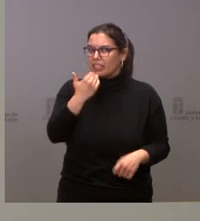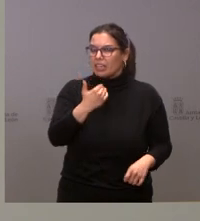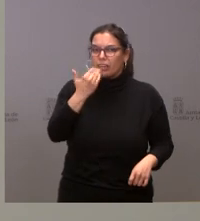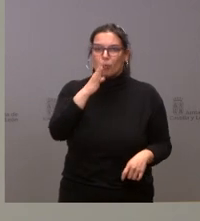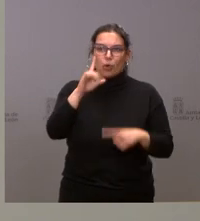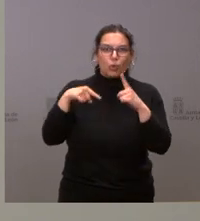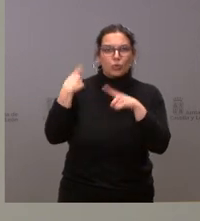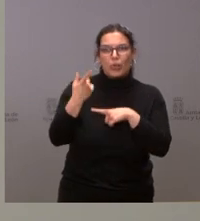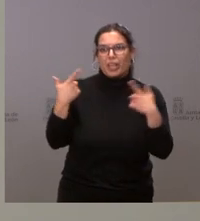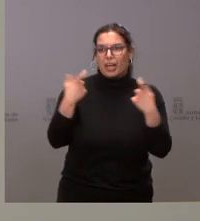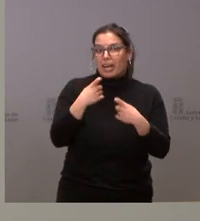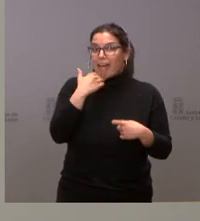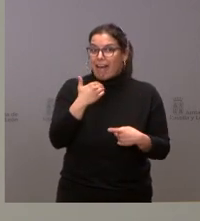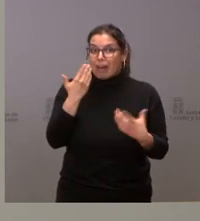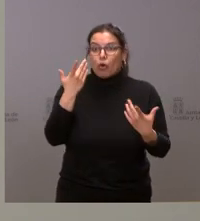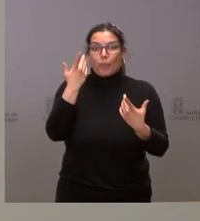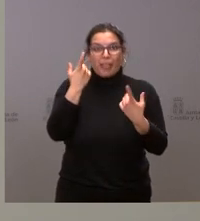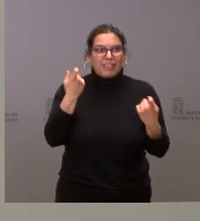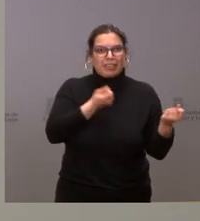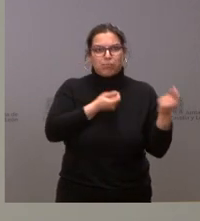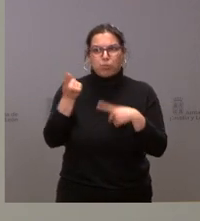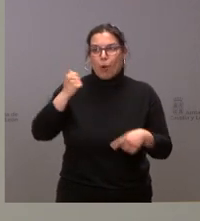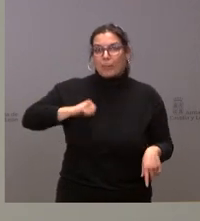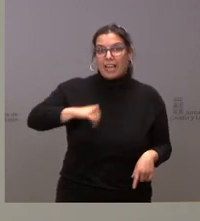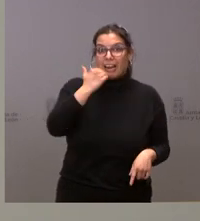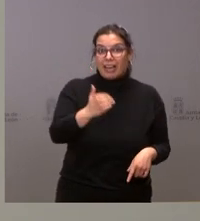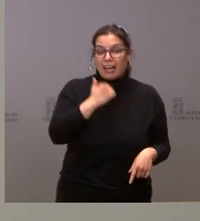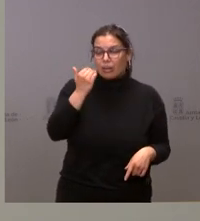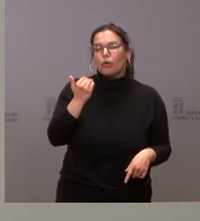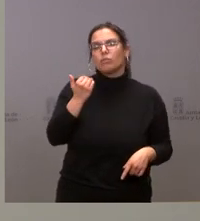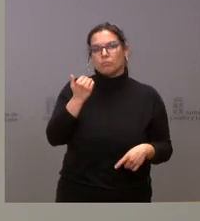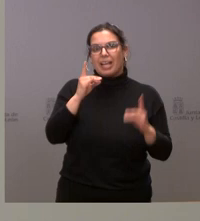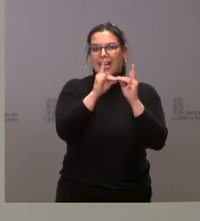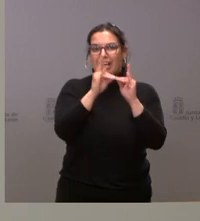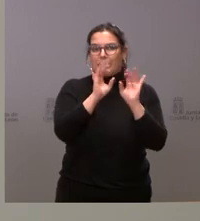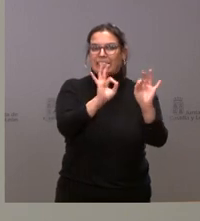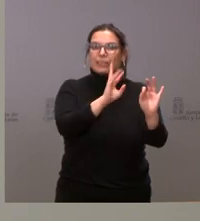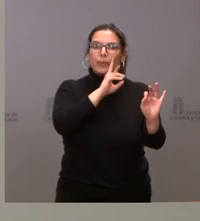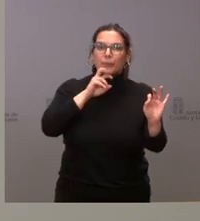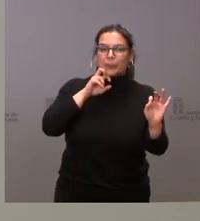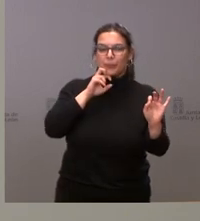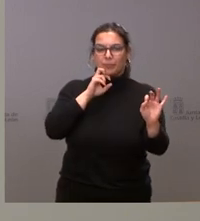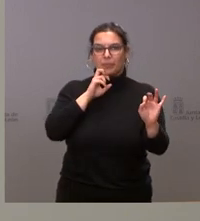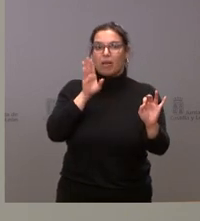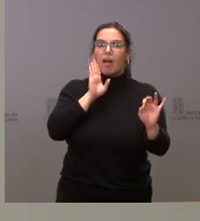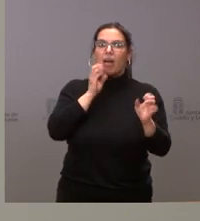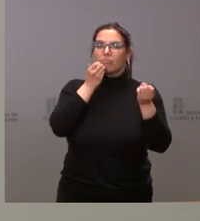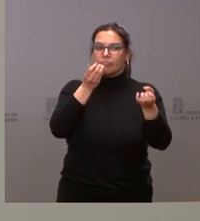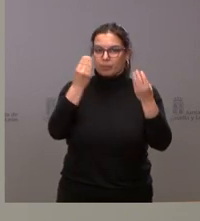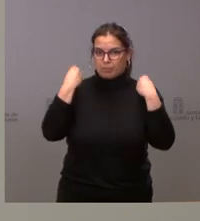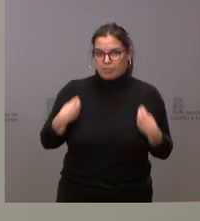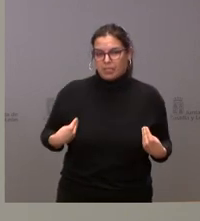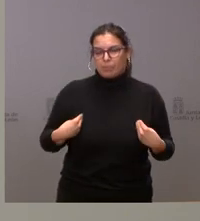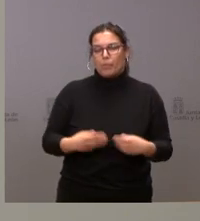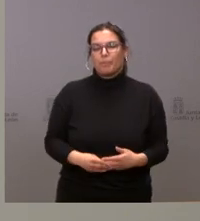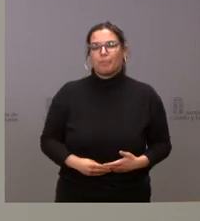consecuencia de la guerra, que hubiera que hospitalizar a algunas personas, pues algunas camas hospitalarias en las condiciones y términos que ya hemos informado hoy y